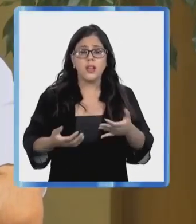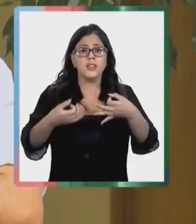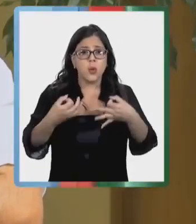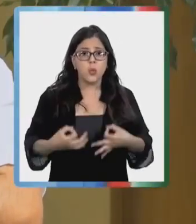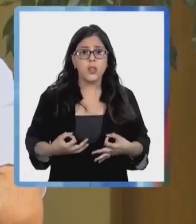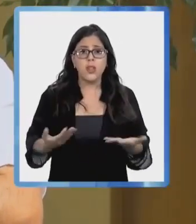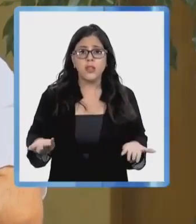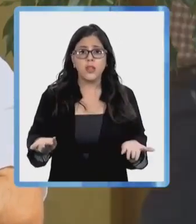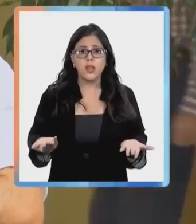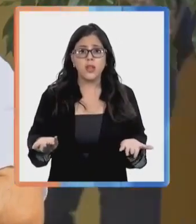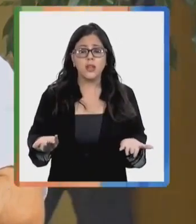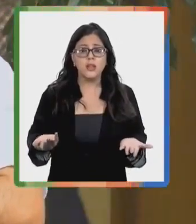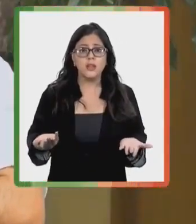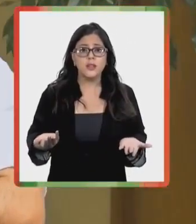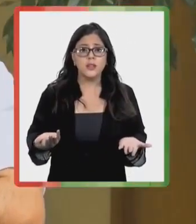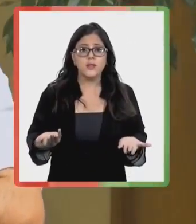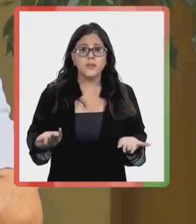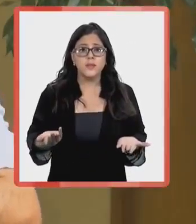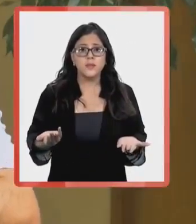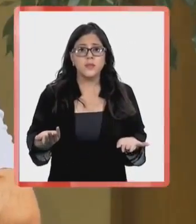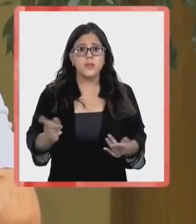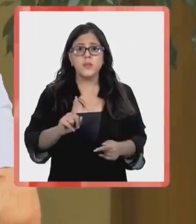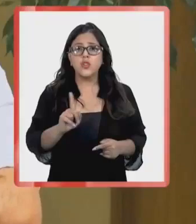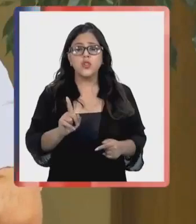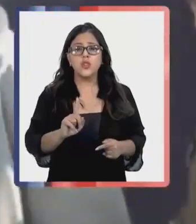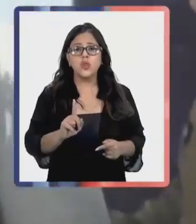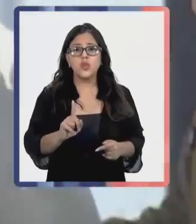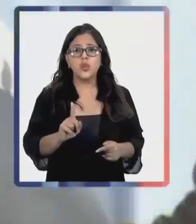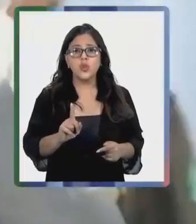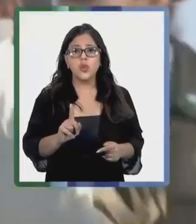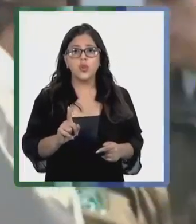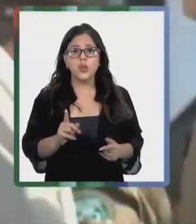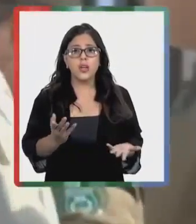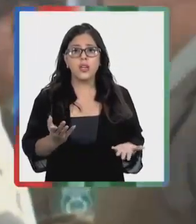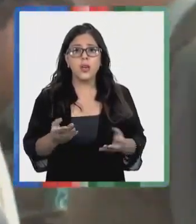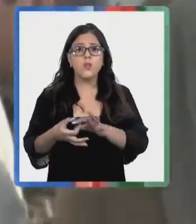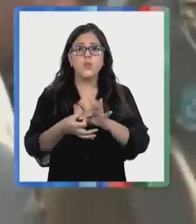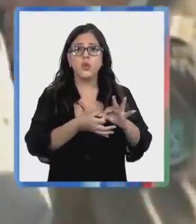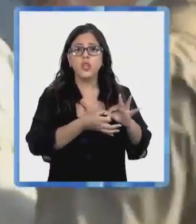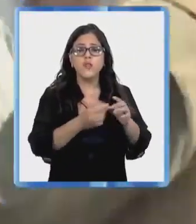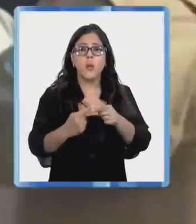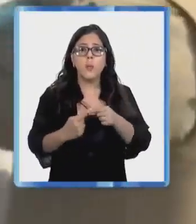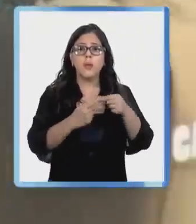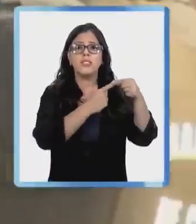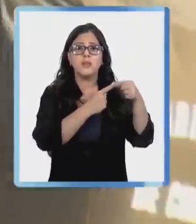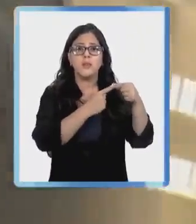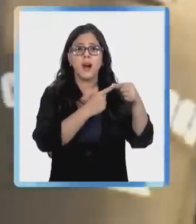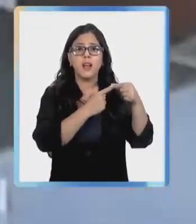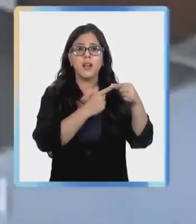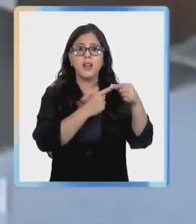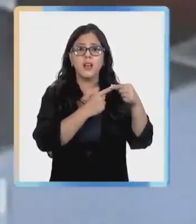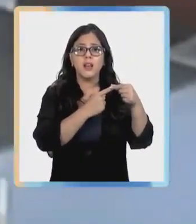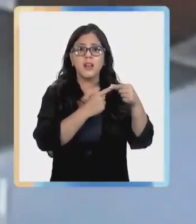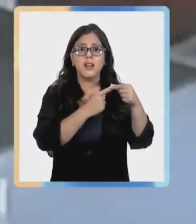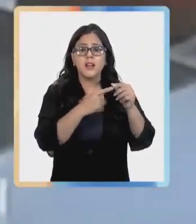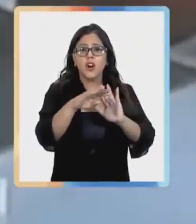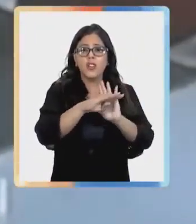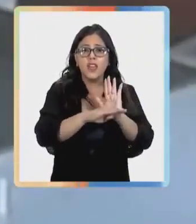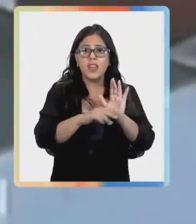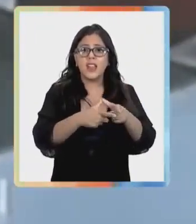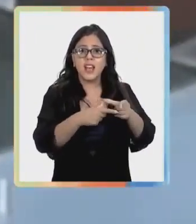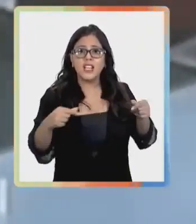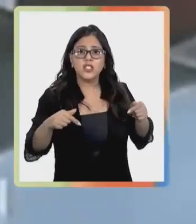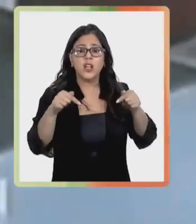la seguridad entonces no es su principal motivo o de agenda nacional.